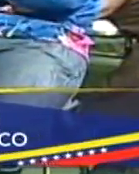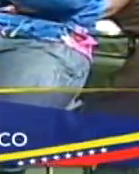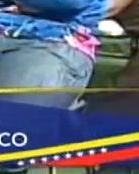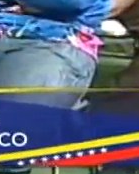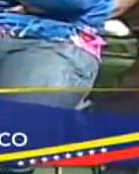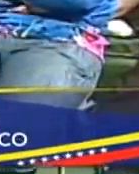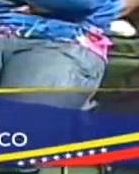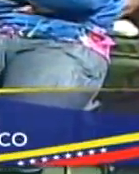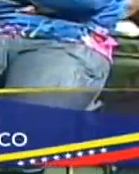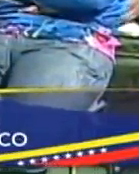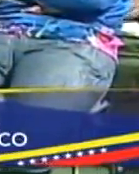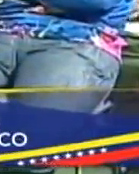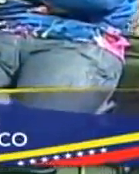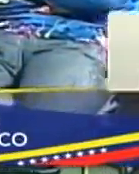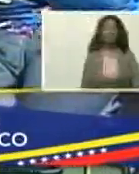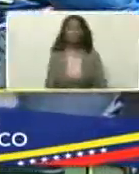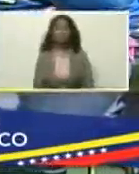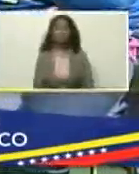así es la vida,